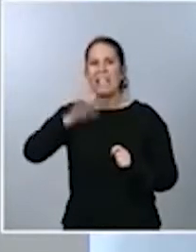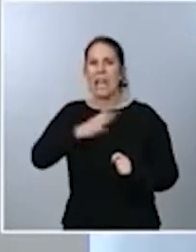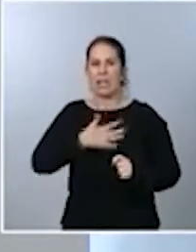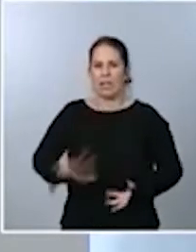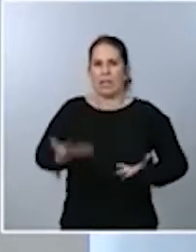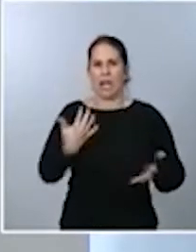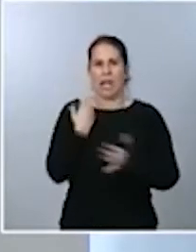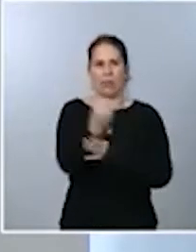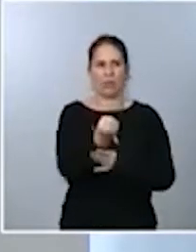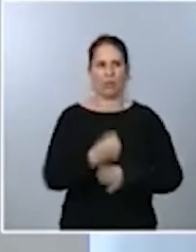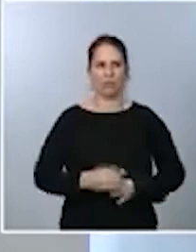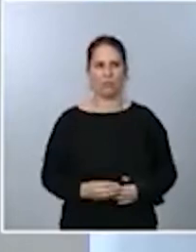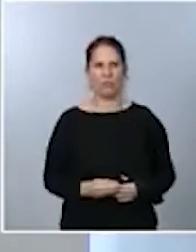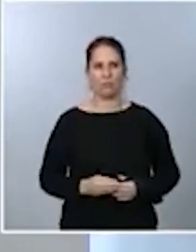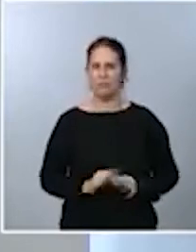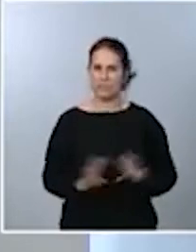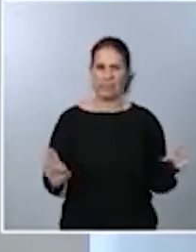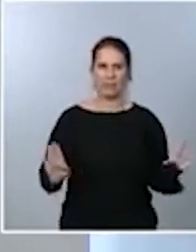Digo esto.